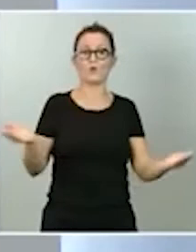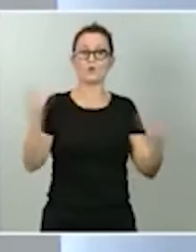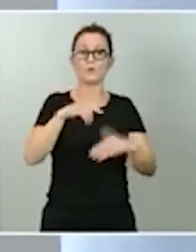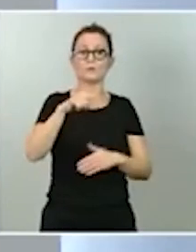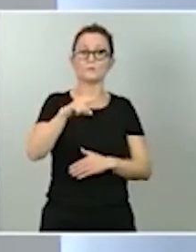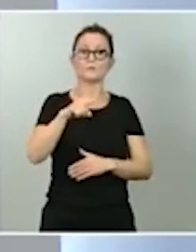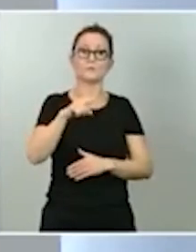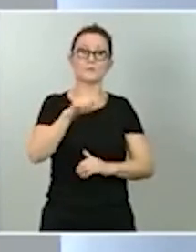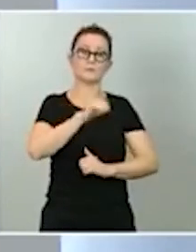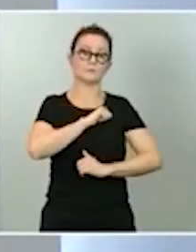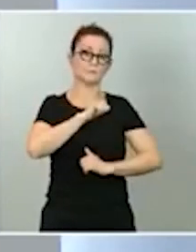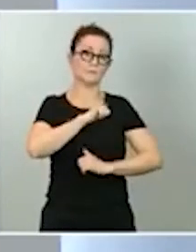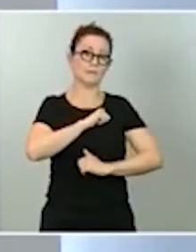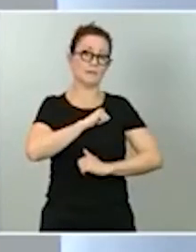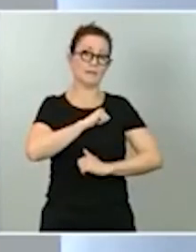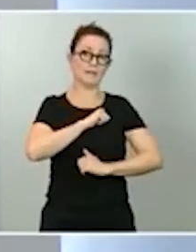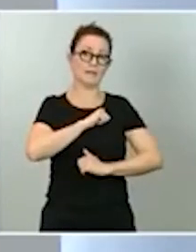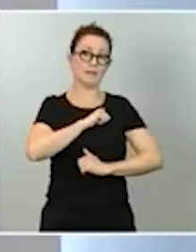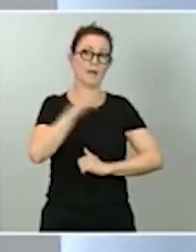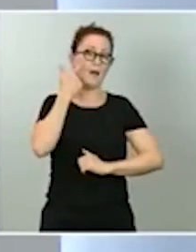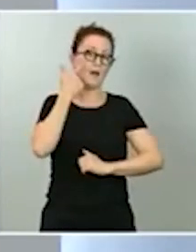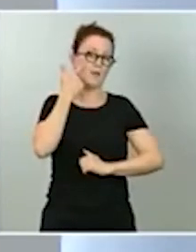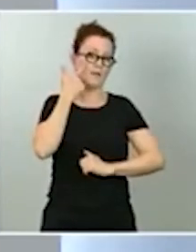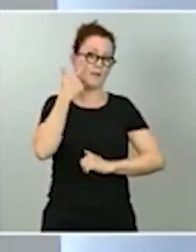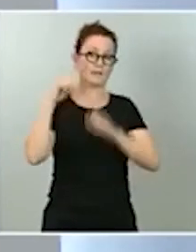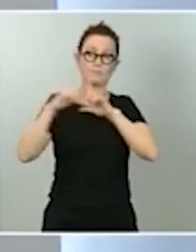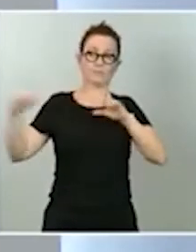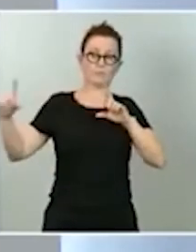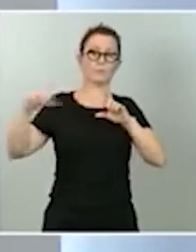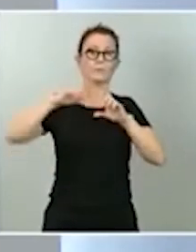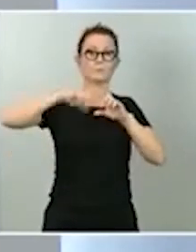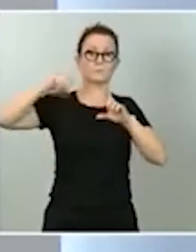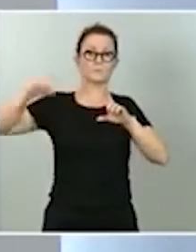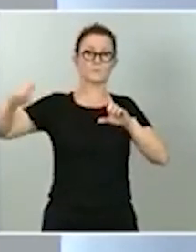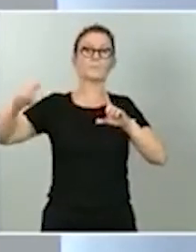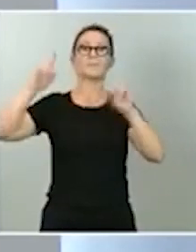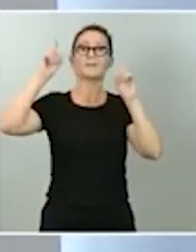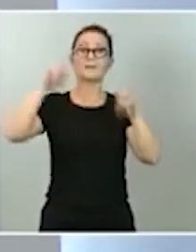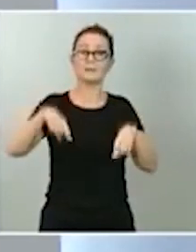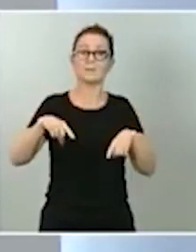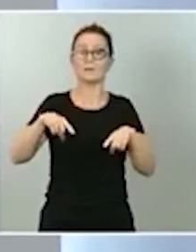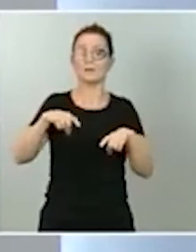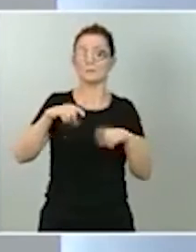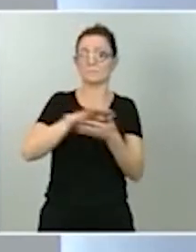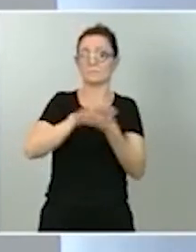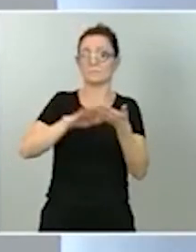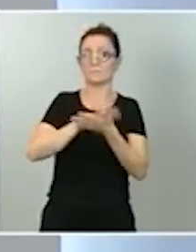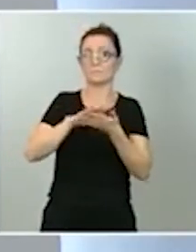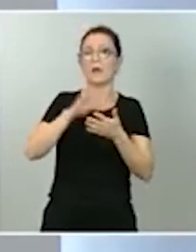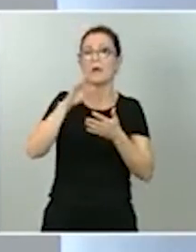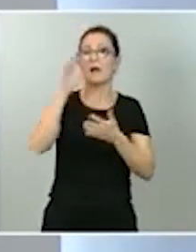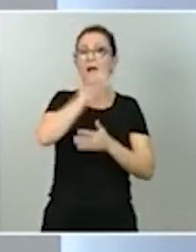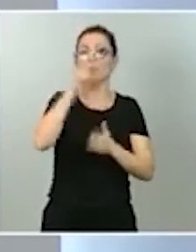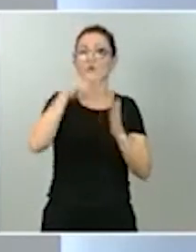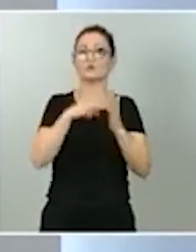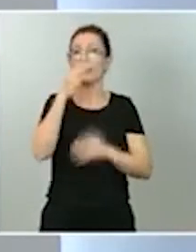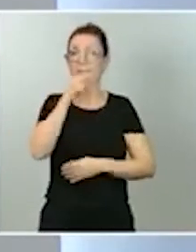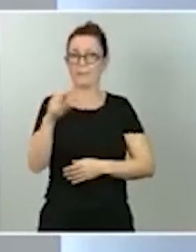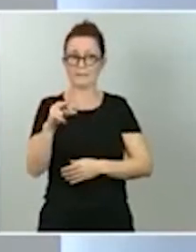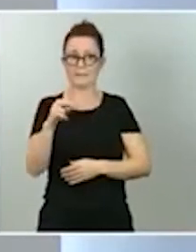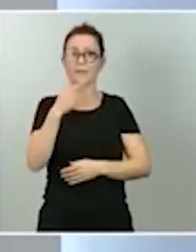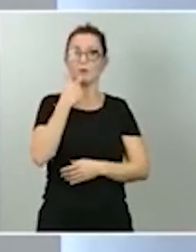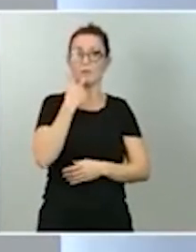que usted ha visto, pero el detalle del cuadro macroeconómico solamente se refiere en este momento al año 2020 y al ejercicio